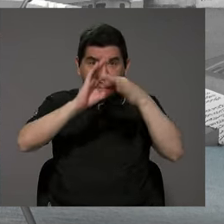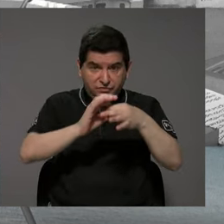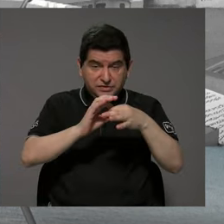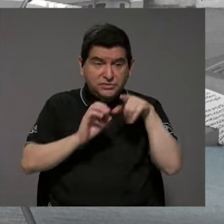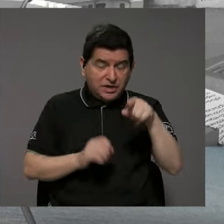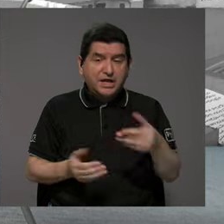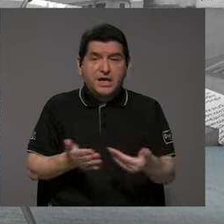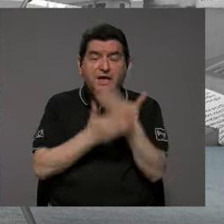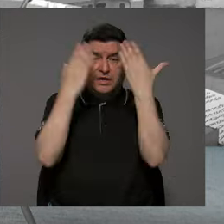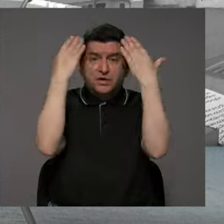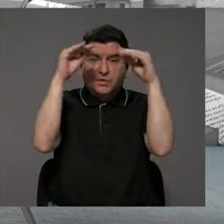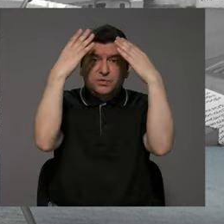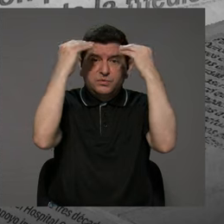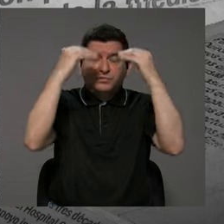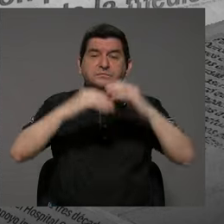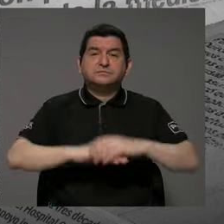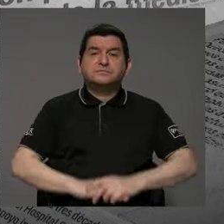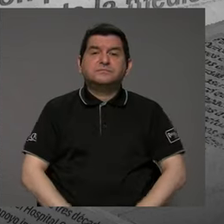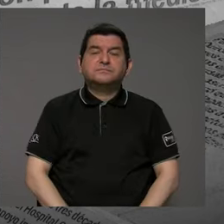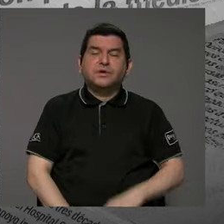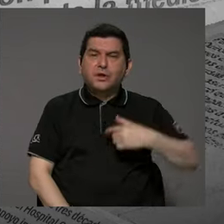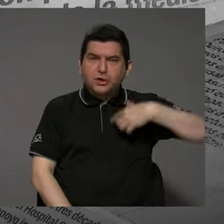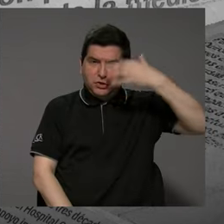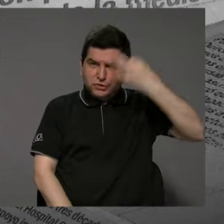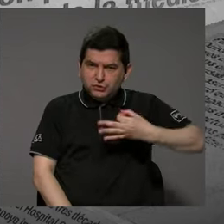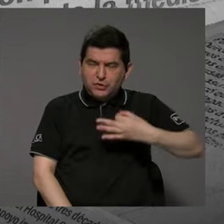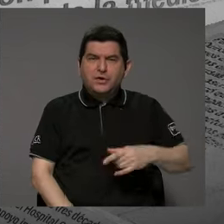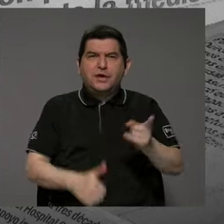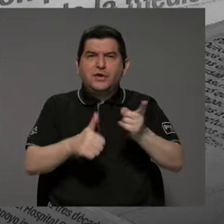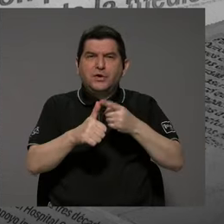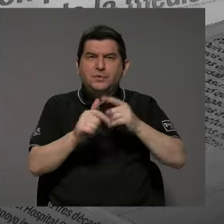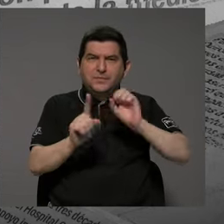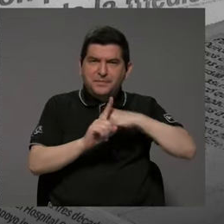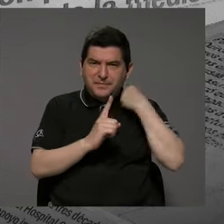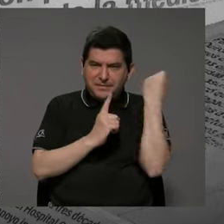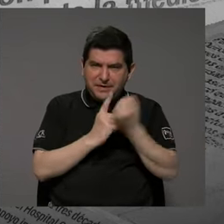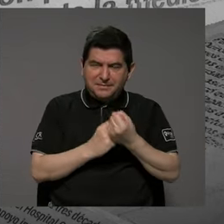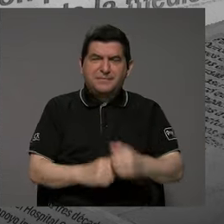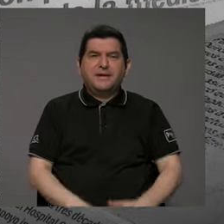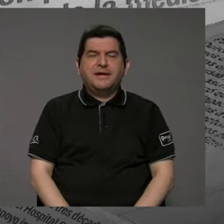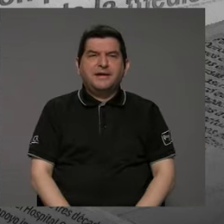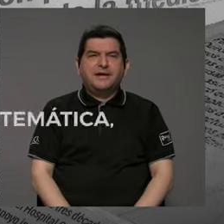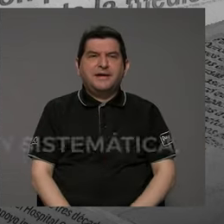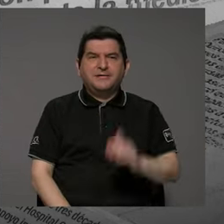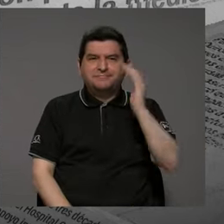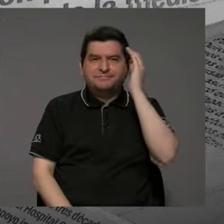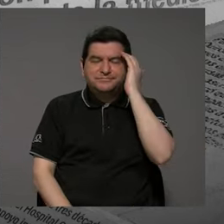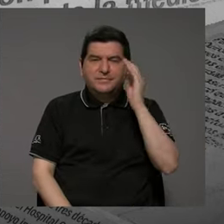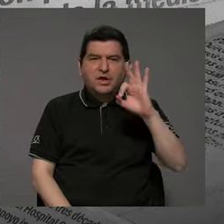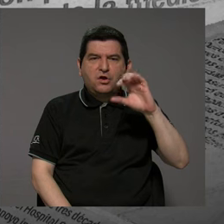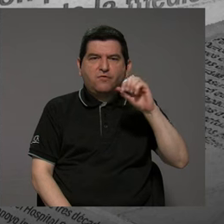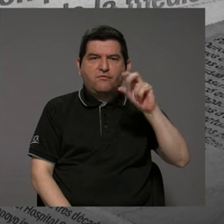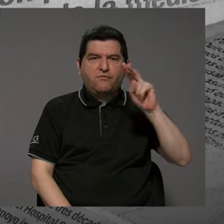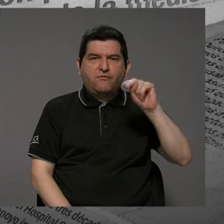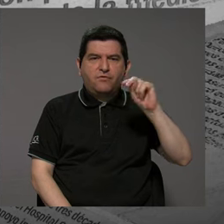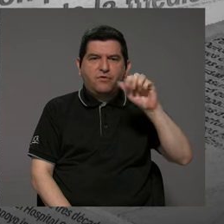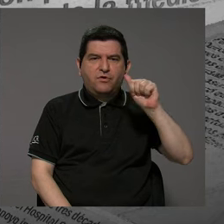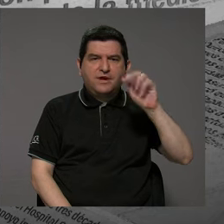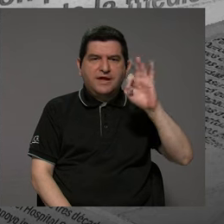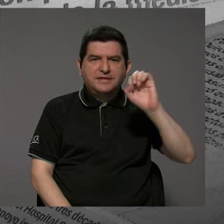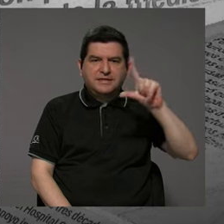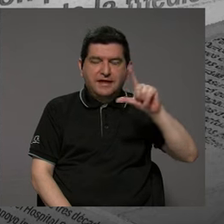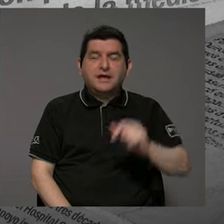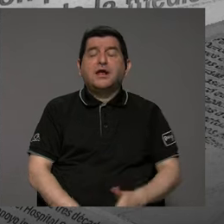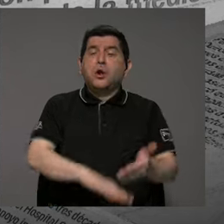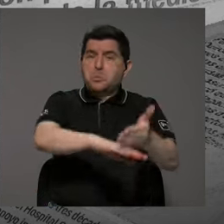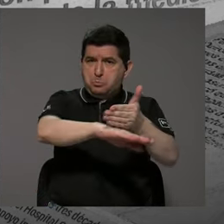a este nuevo informe? Bueno, yo creo que una de las primeras cuestiones que tenemos que tener en cuenta es que Fonatel viene experimentando